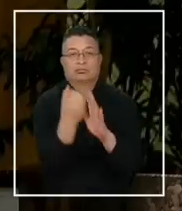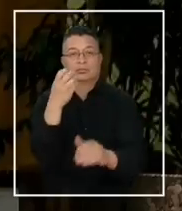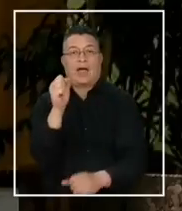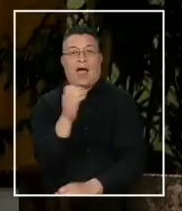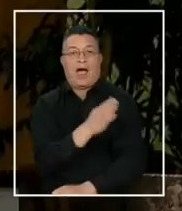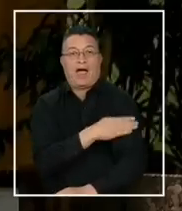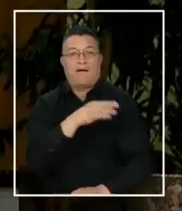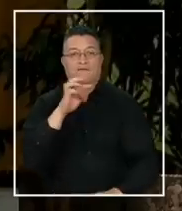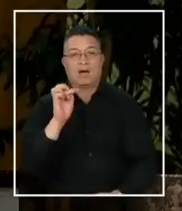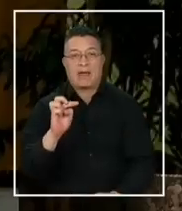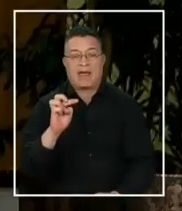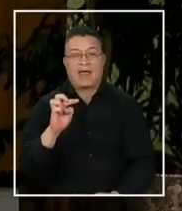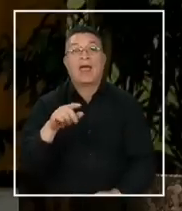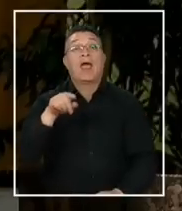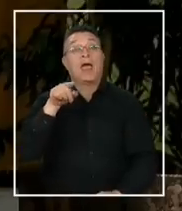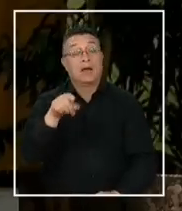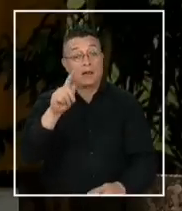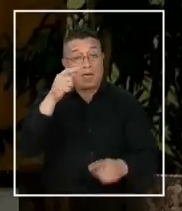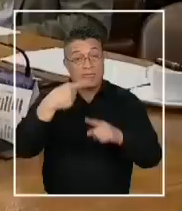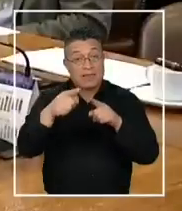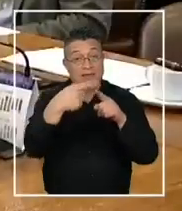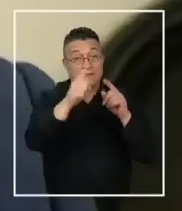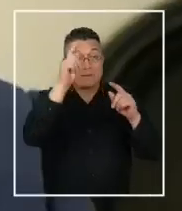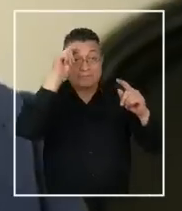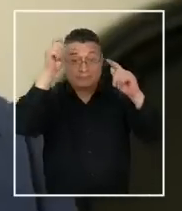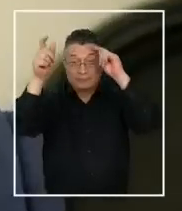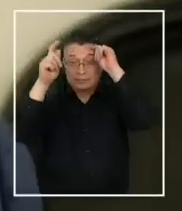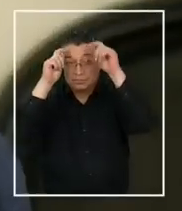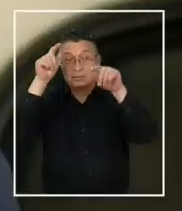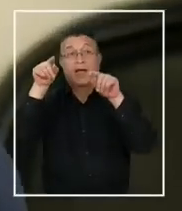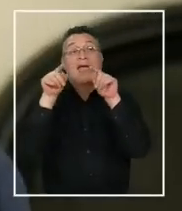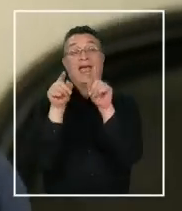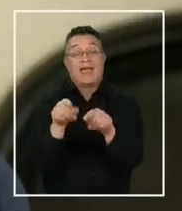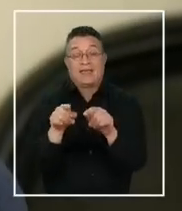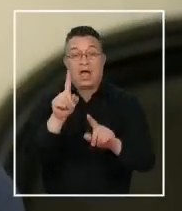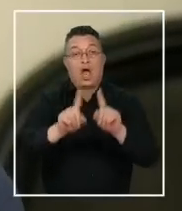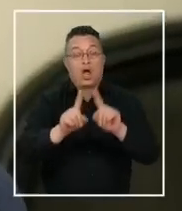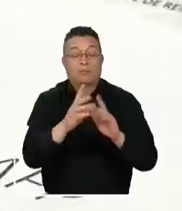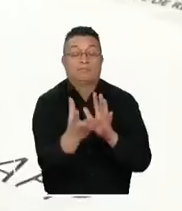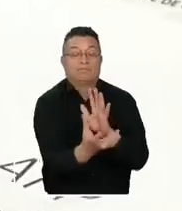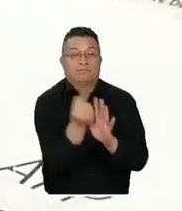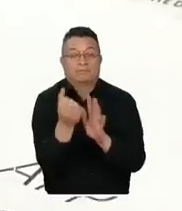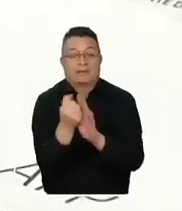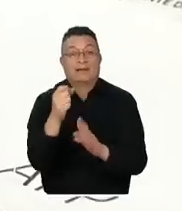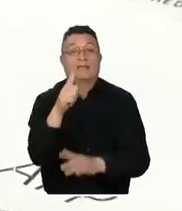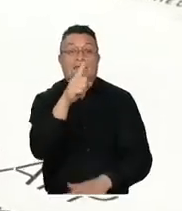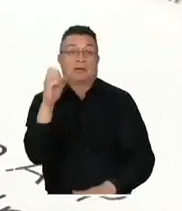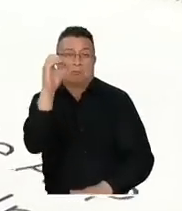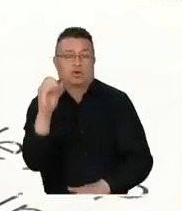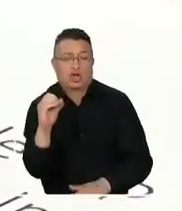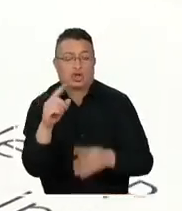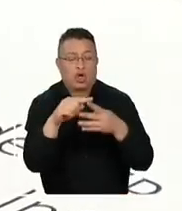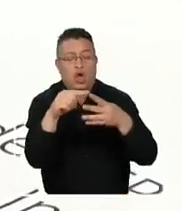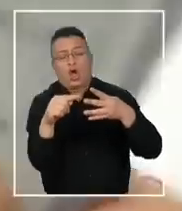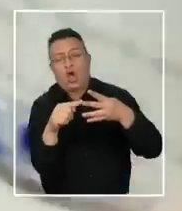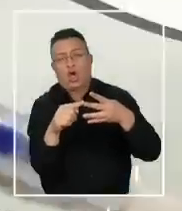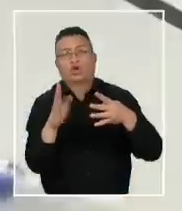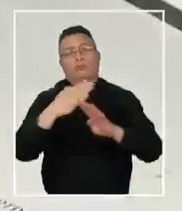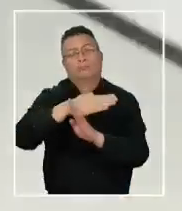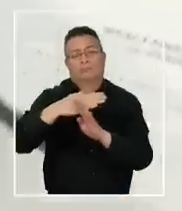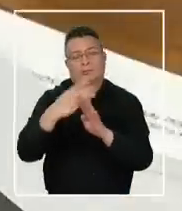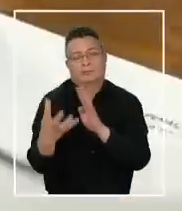de las AFP. Hablamos de distintas iniciativas que guardan relación con algunos retiros por el 100%, otros retiros